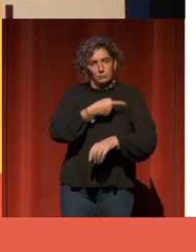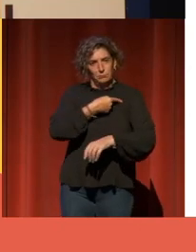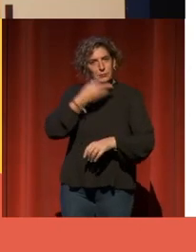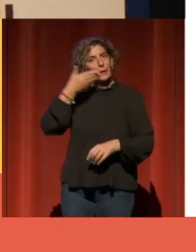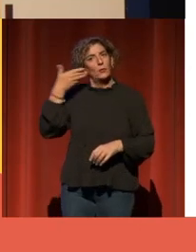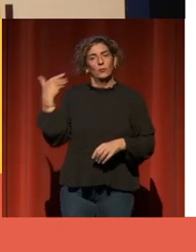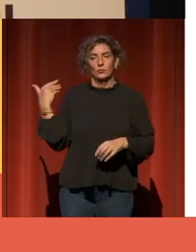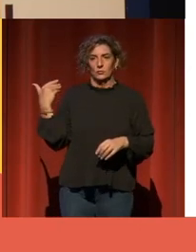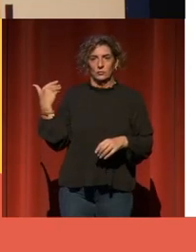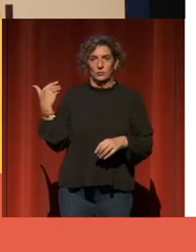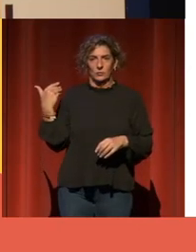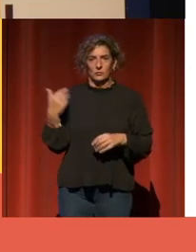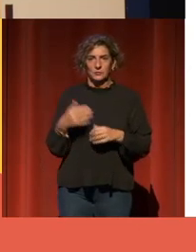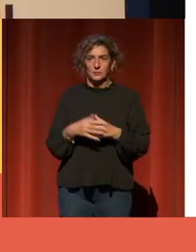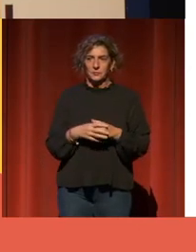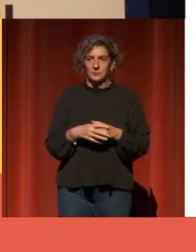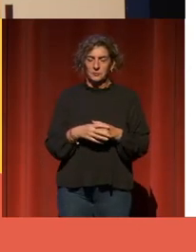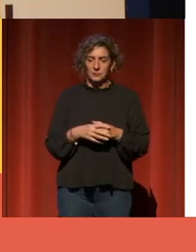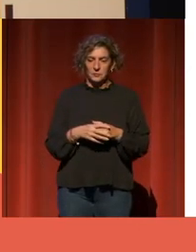su región, cada uno en su ciudad.